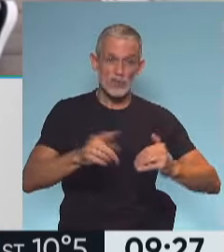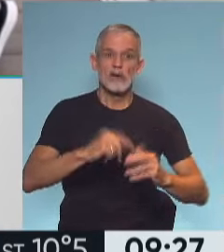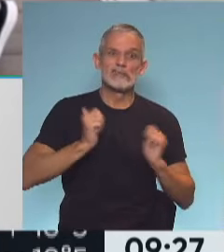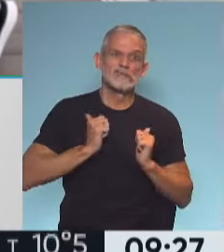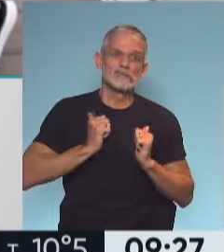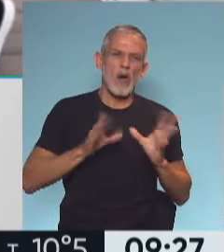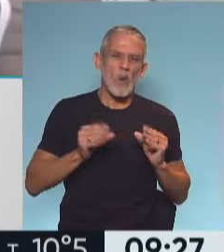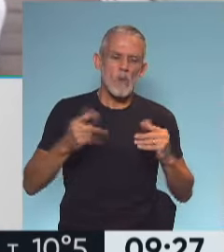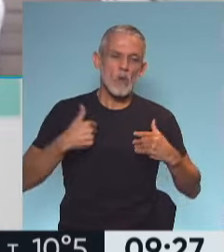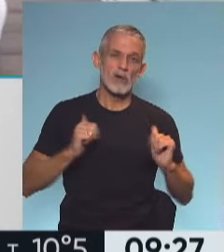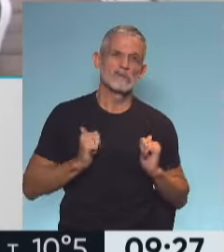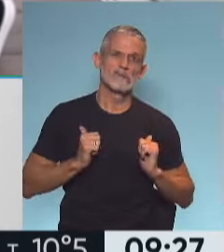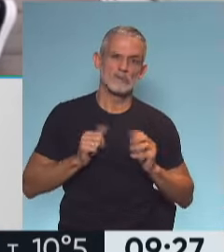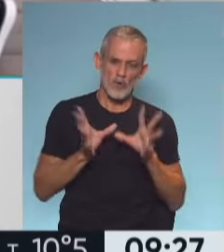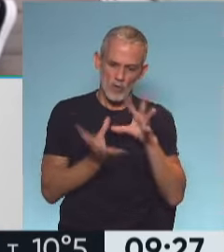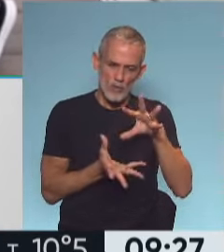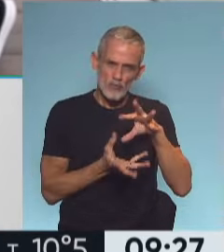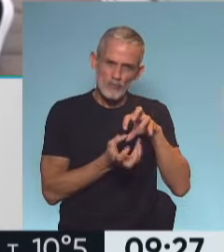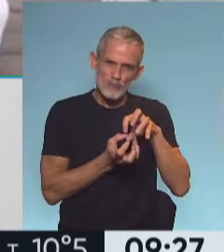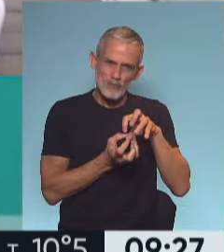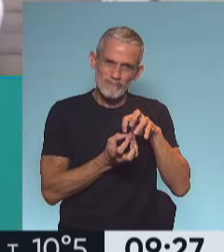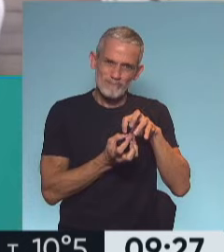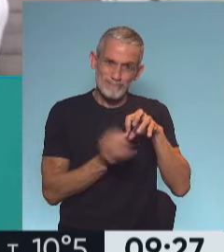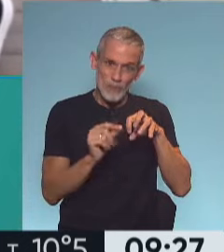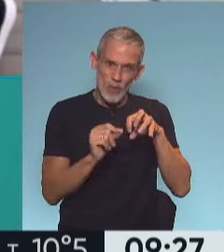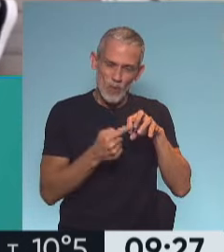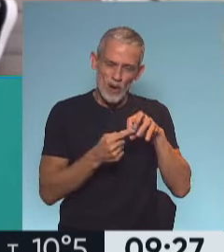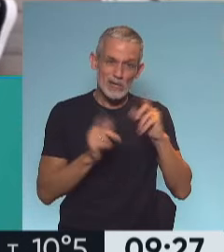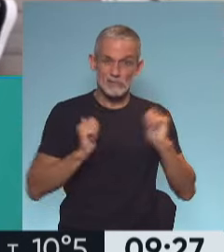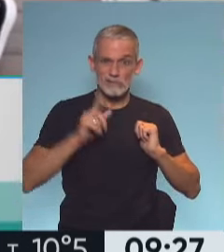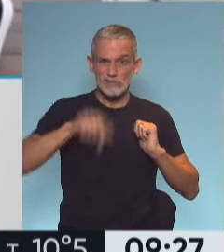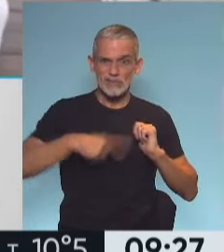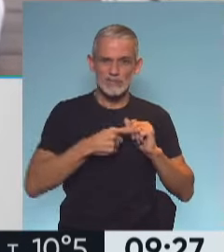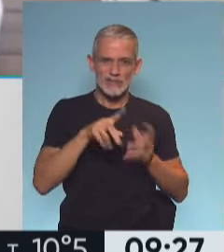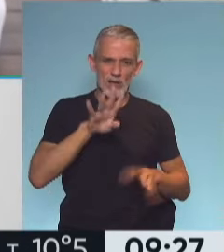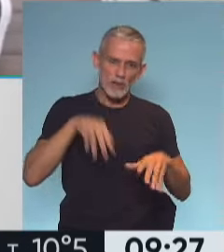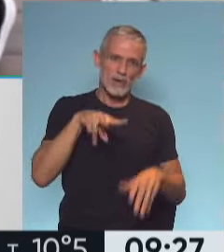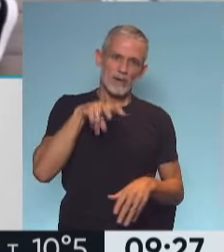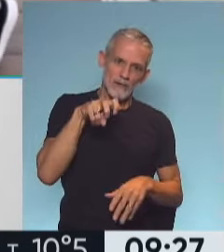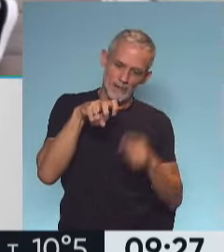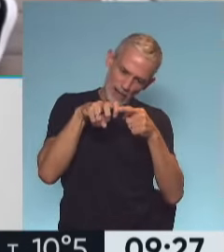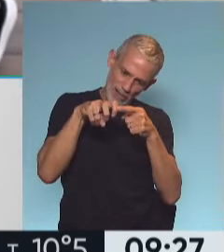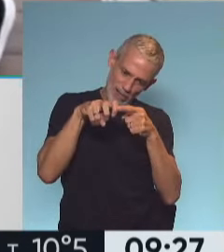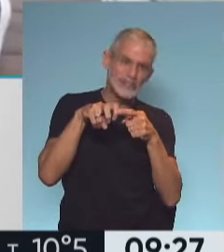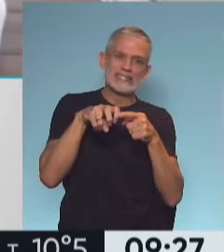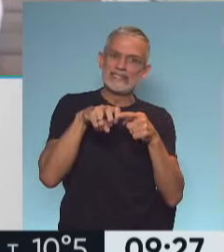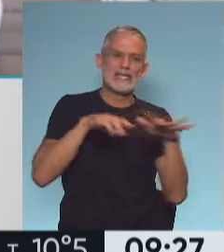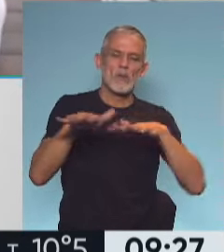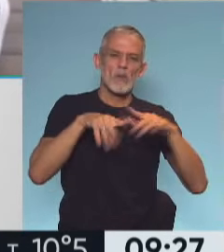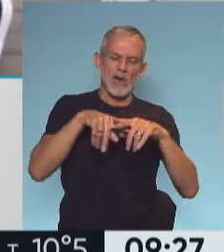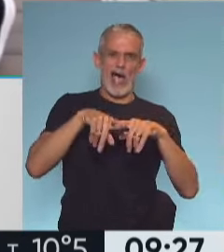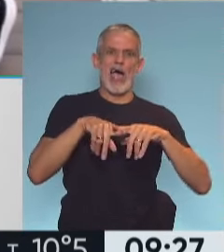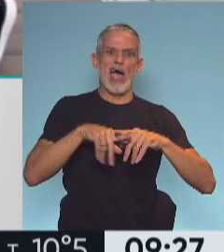tiempo sentados se contractura, digamos. Exacto. Totalmente. Estás todo el día sentada acá en 90 grados y después los movimientos de